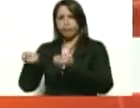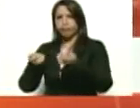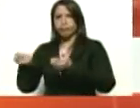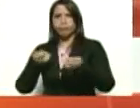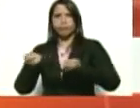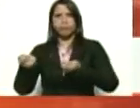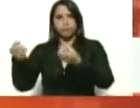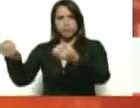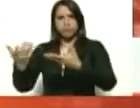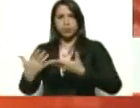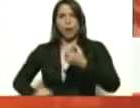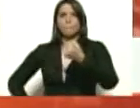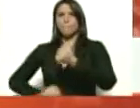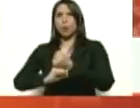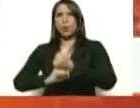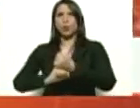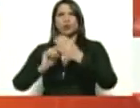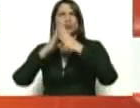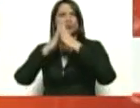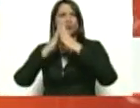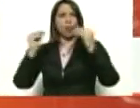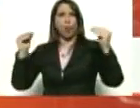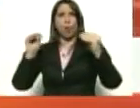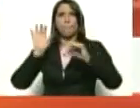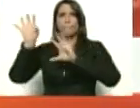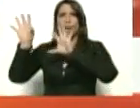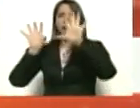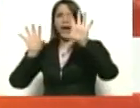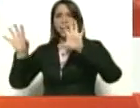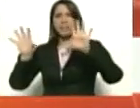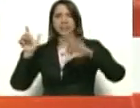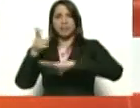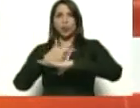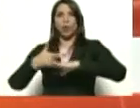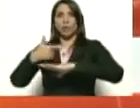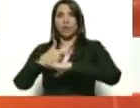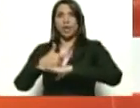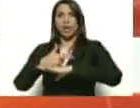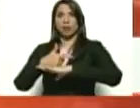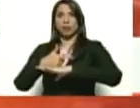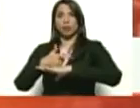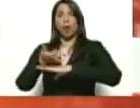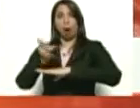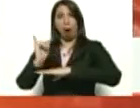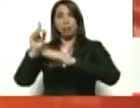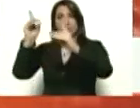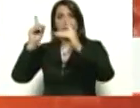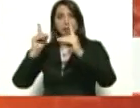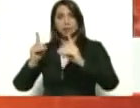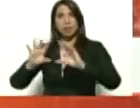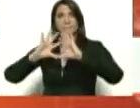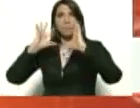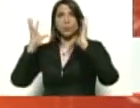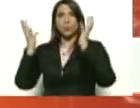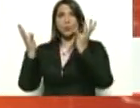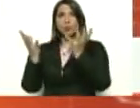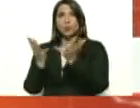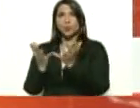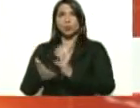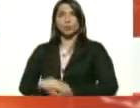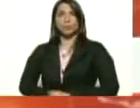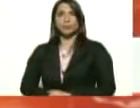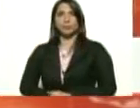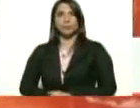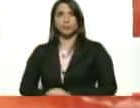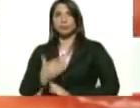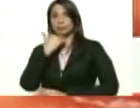de todos los países y gobiernos que así lo decida en el mundo. A partir